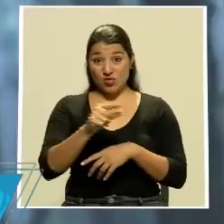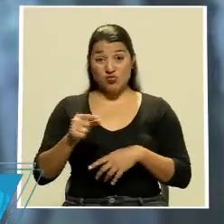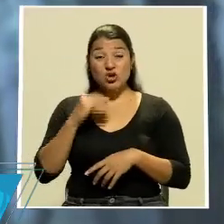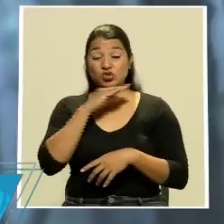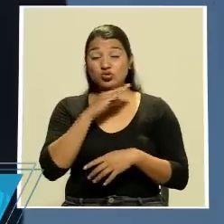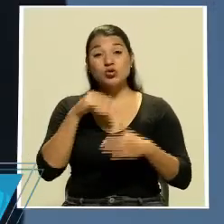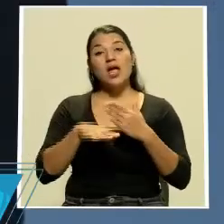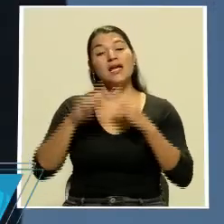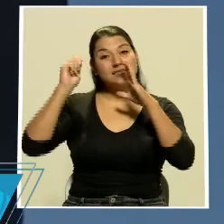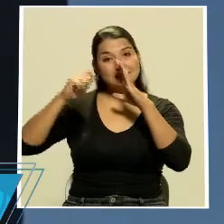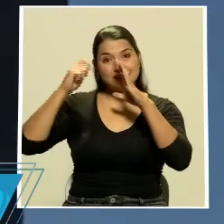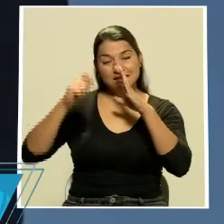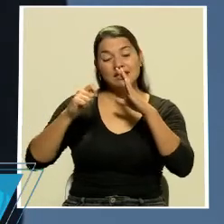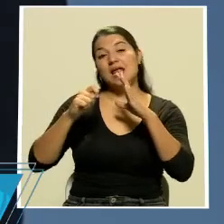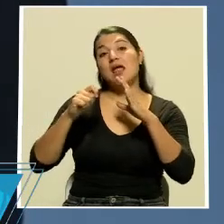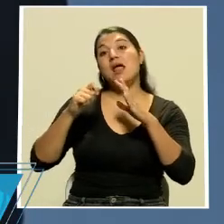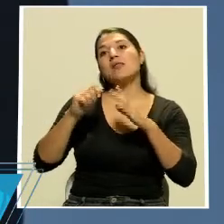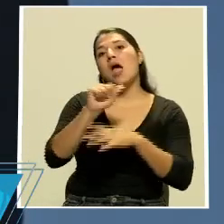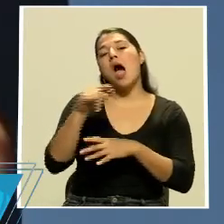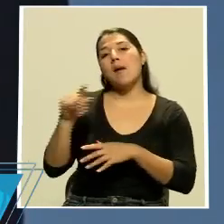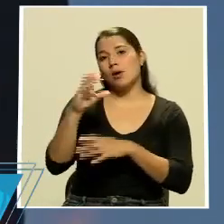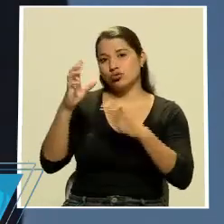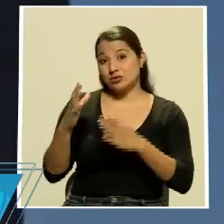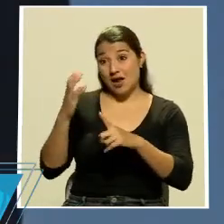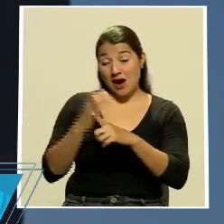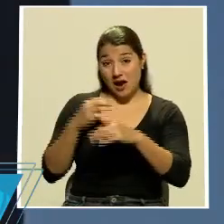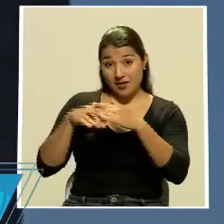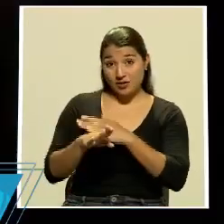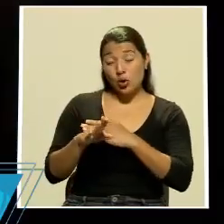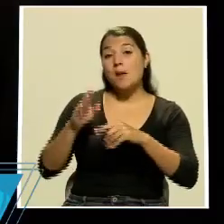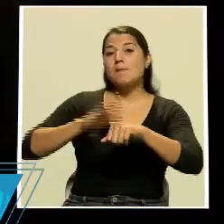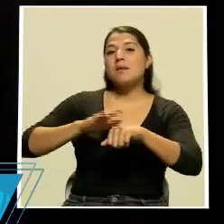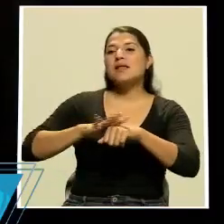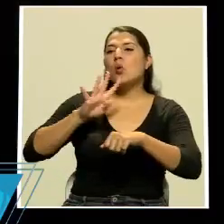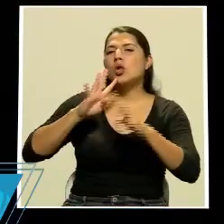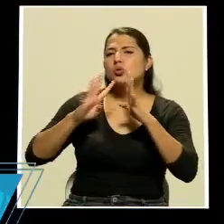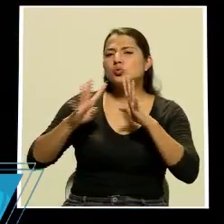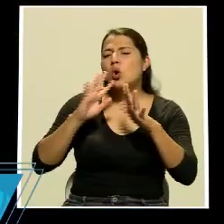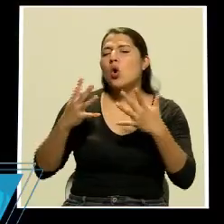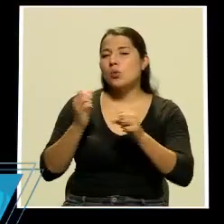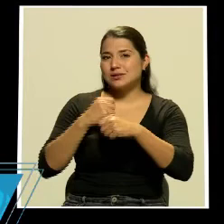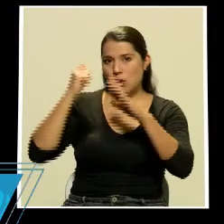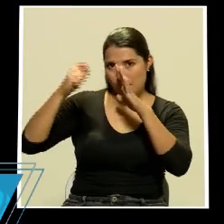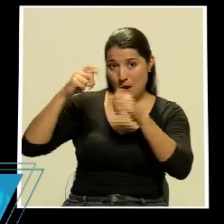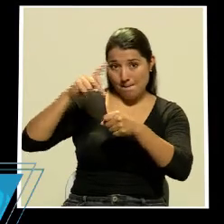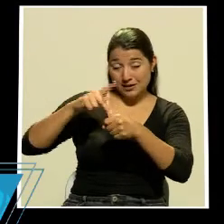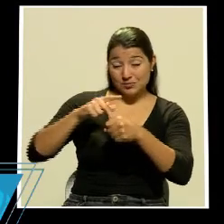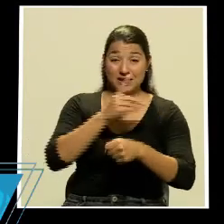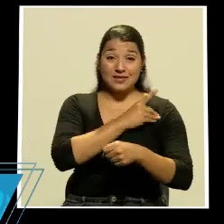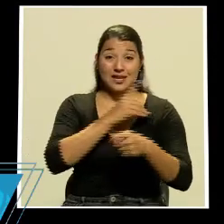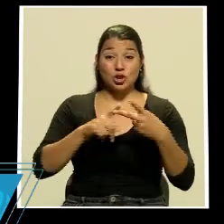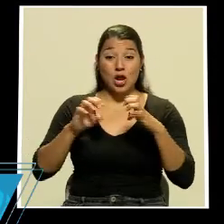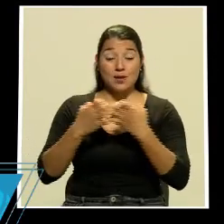disponible en el cine virtual de Le Foco cada entrada incluye el acceso a cuatro conversatorios sobre la creación de la película en los que participan el director